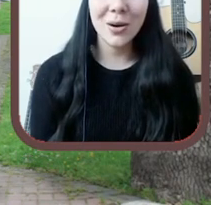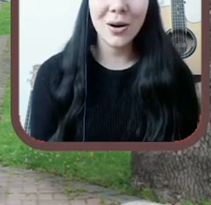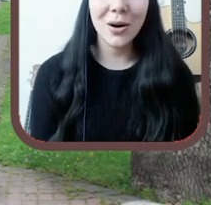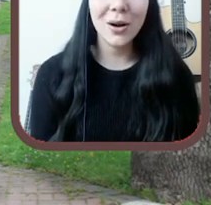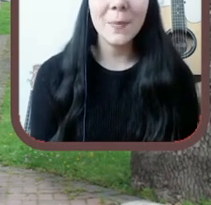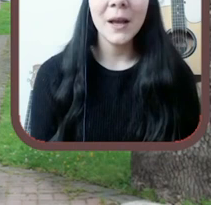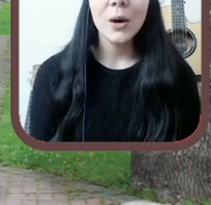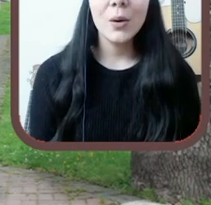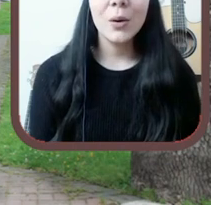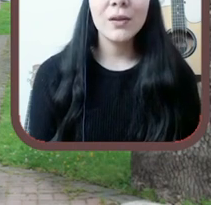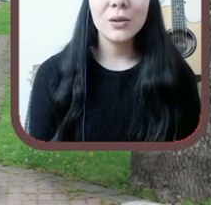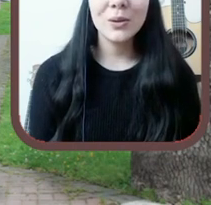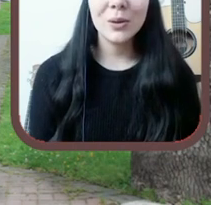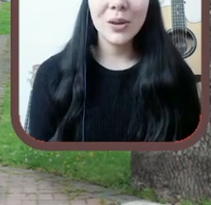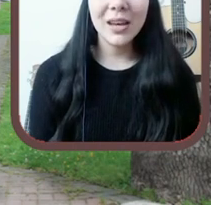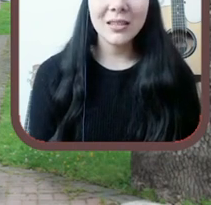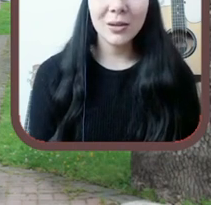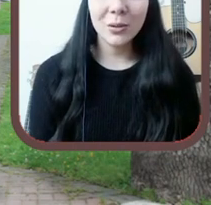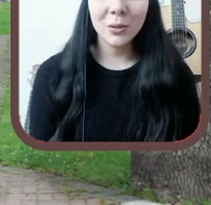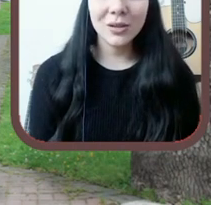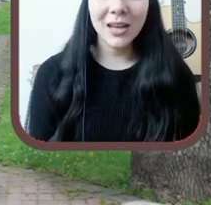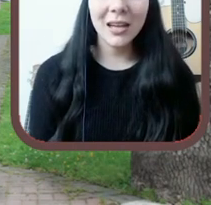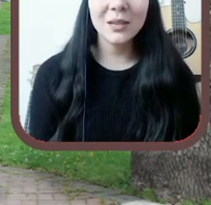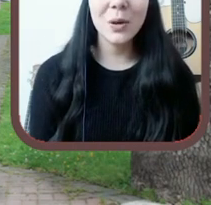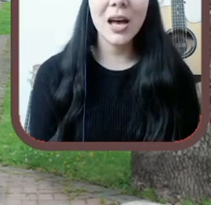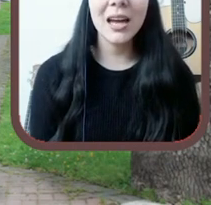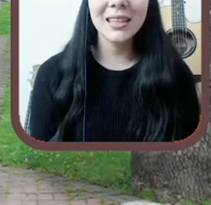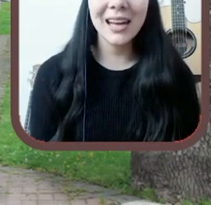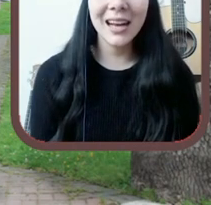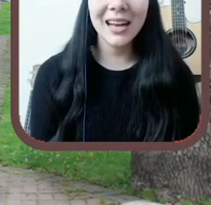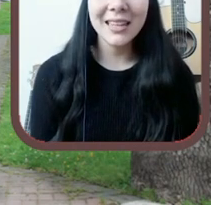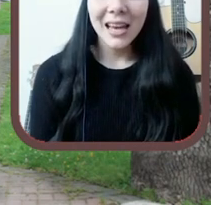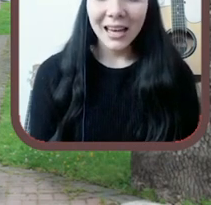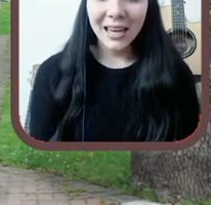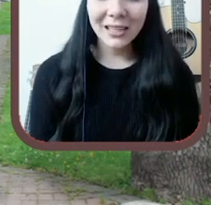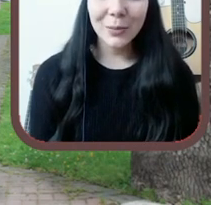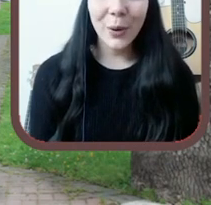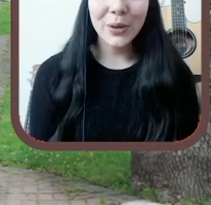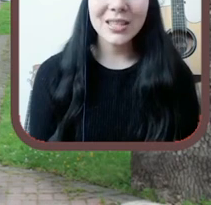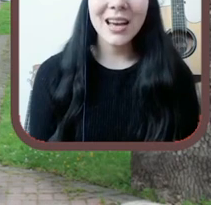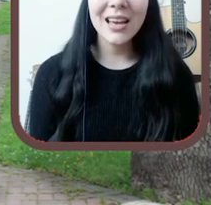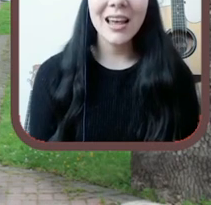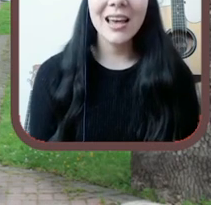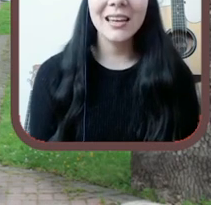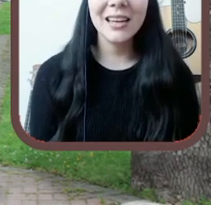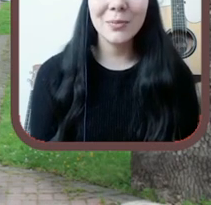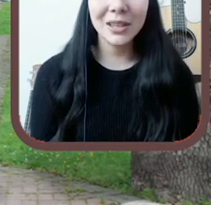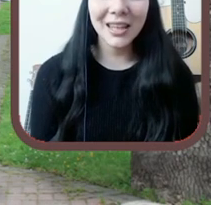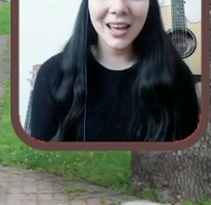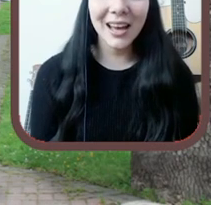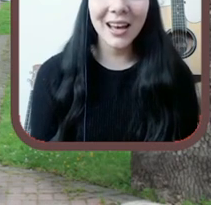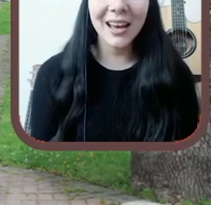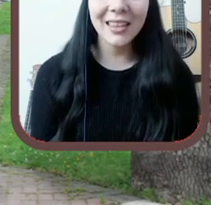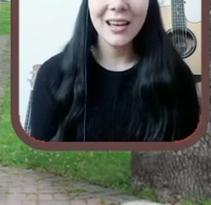el marzal. Juventudes que cruzan las puertas, el hermoso aleje